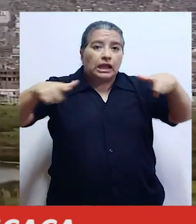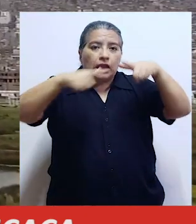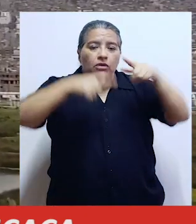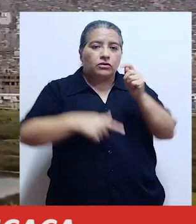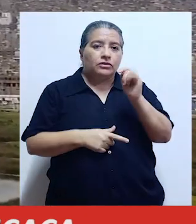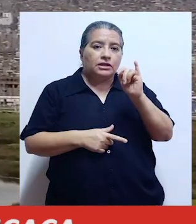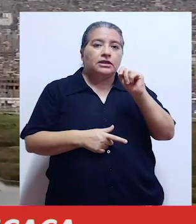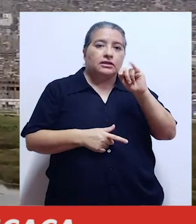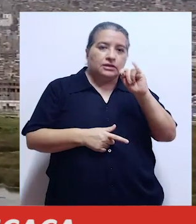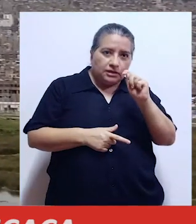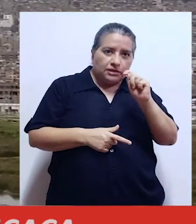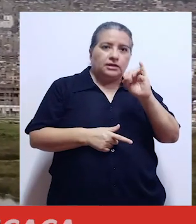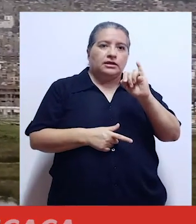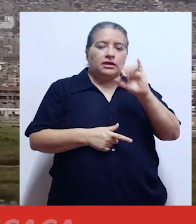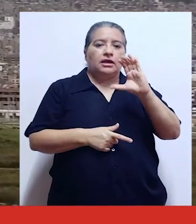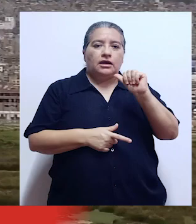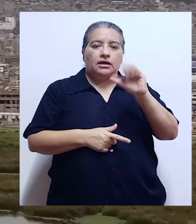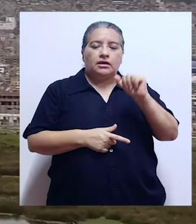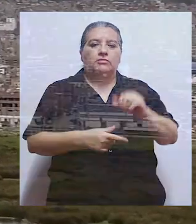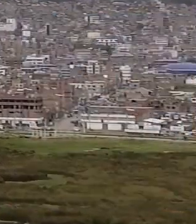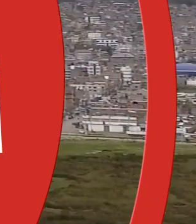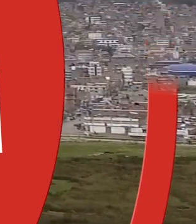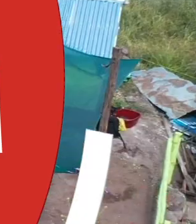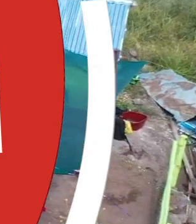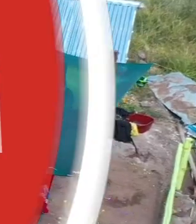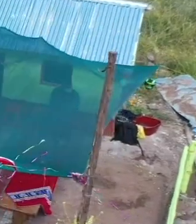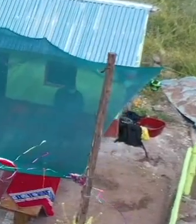descontaminar gradualmente el lago Titicaca